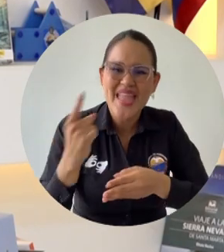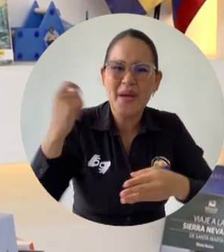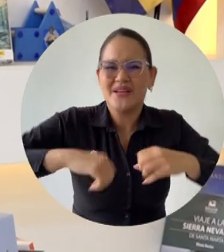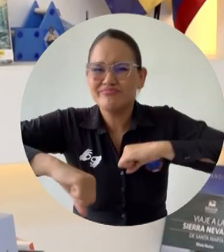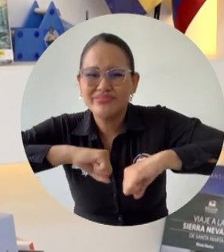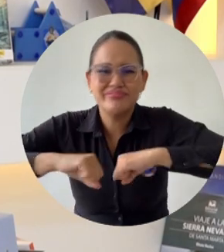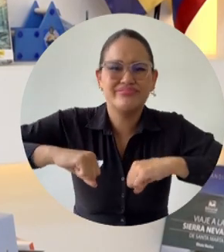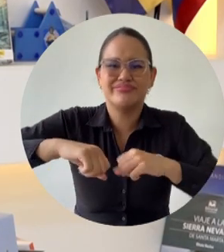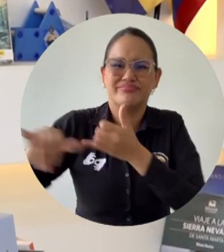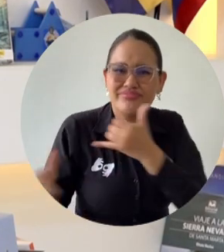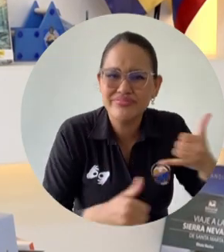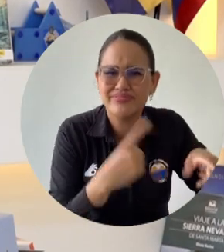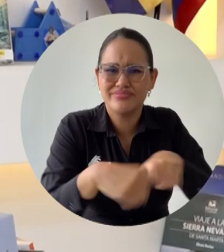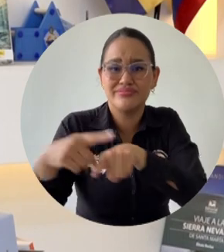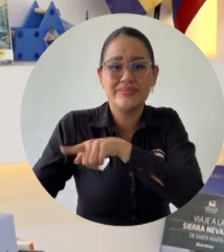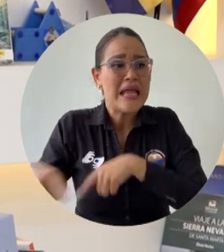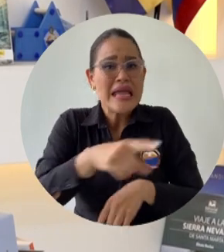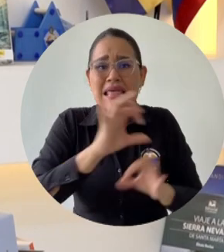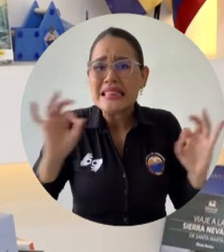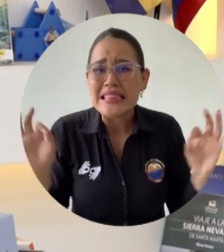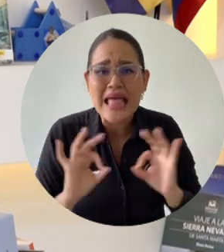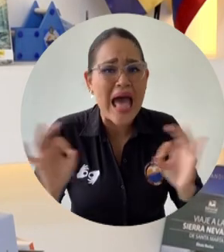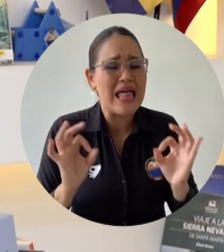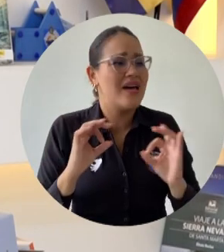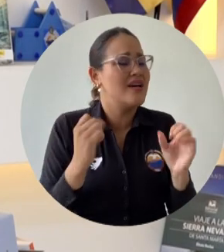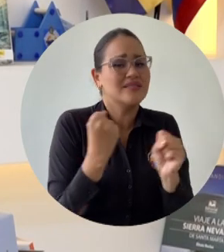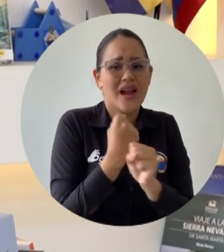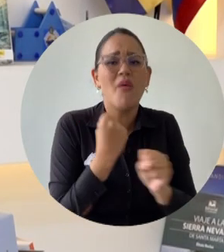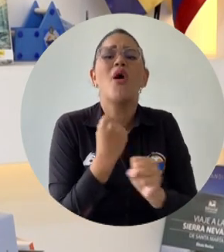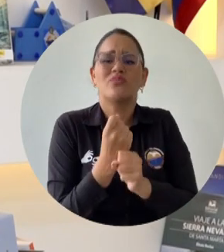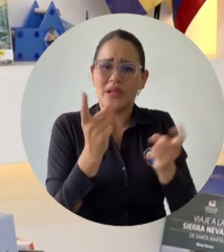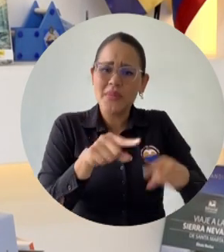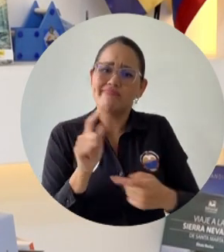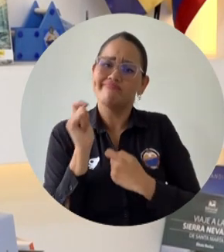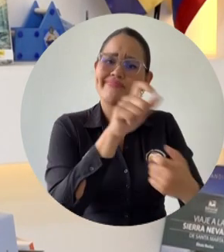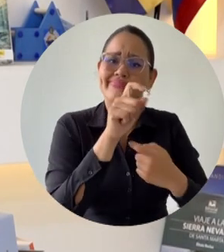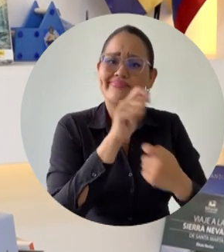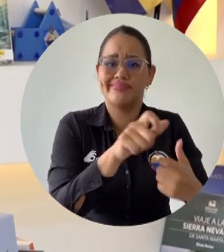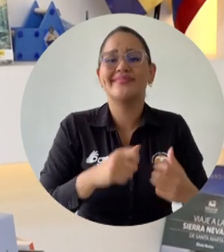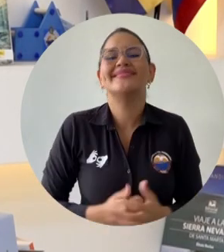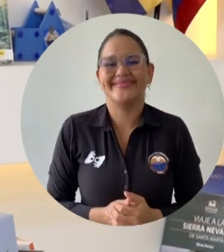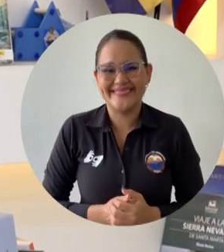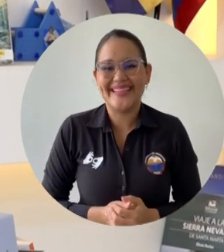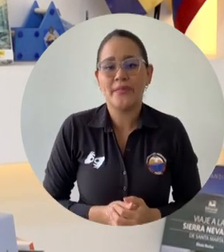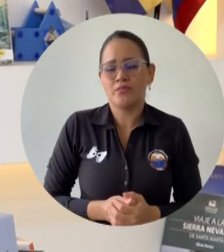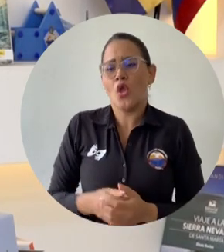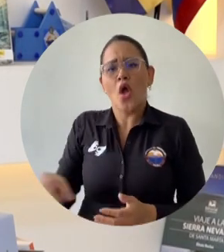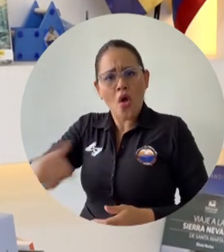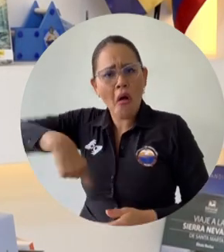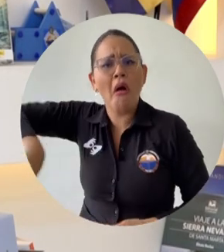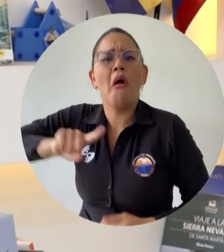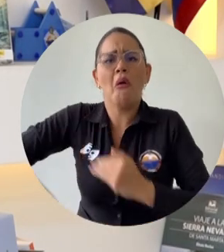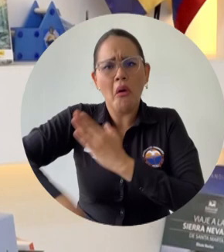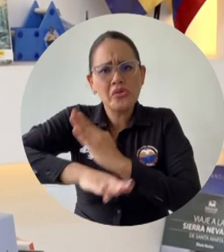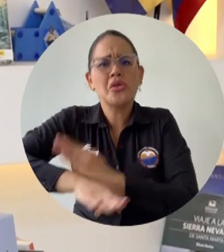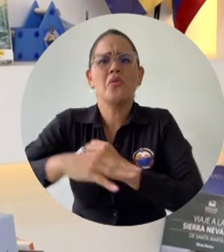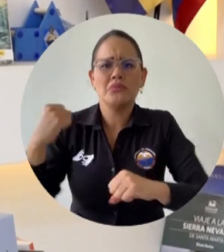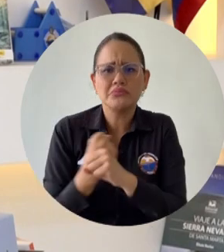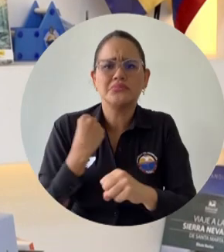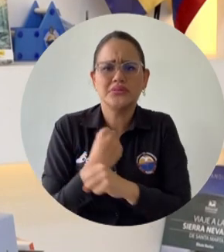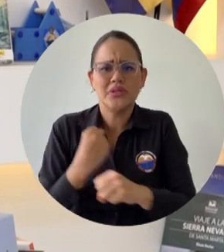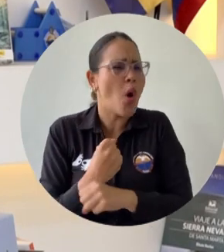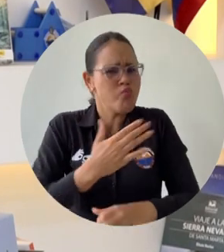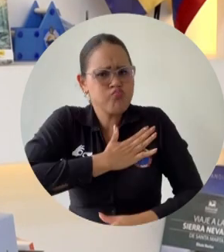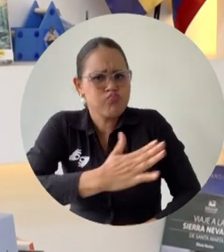fue posible gracias a la solidaridad de ustedes. En pandemia, muchos de nosotros pudimos mantener un empleo e hicimos lo posible para mantener funcionando la